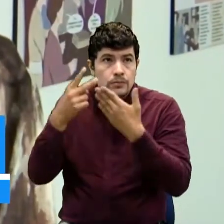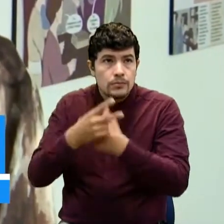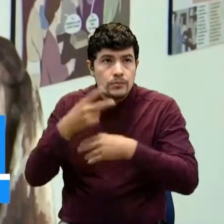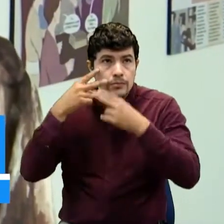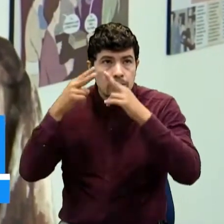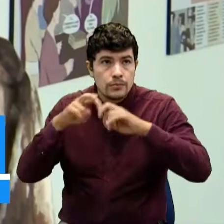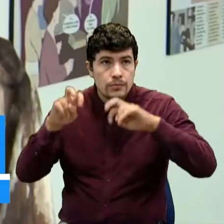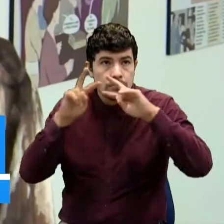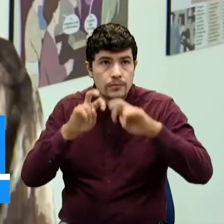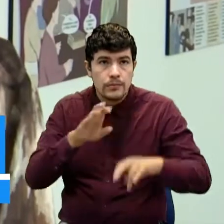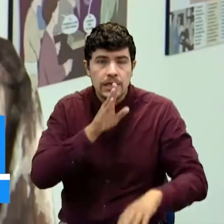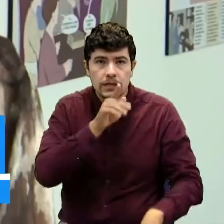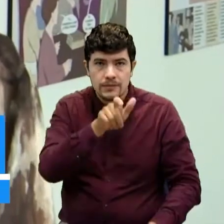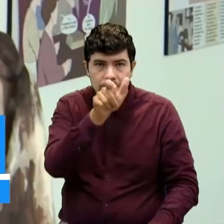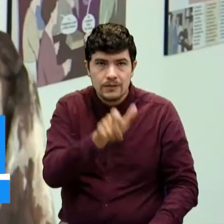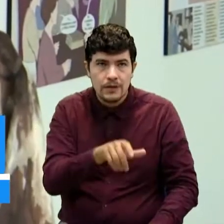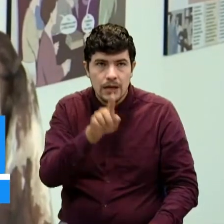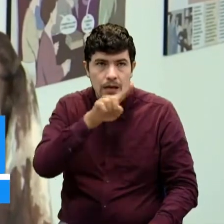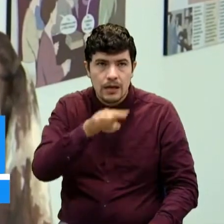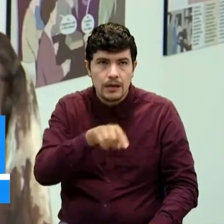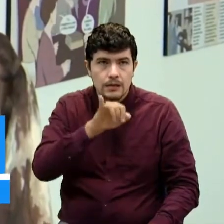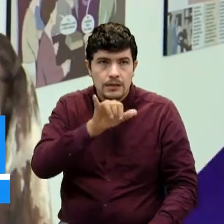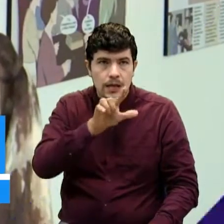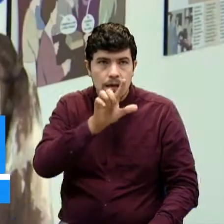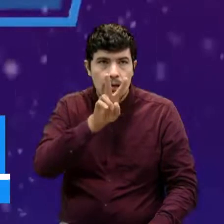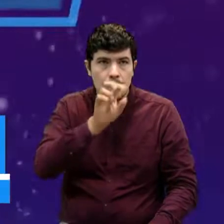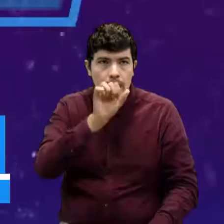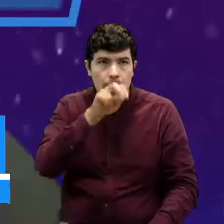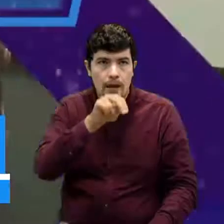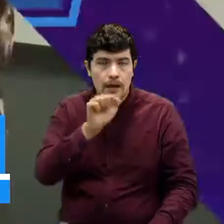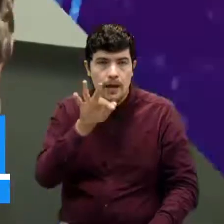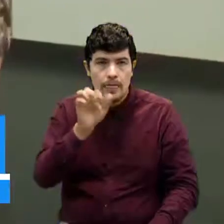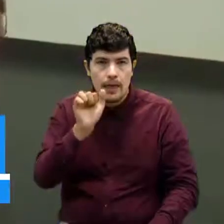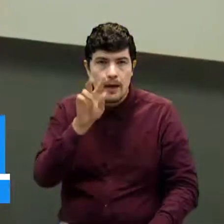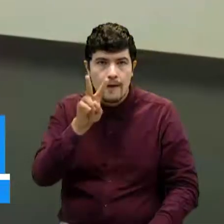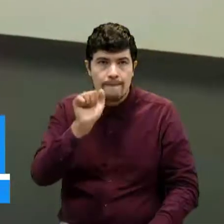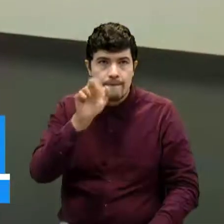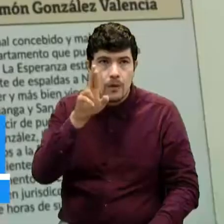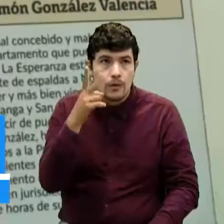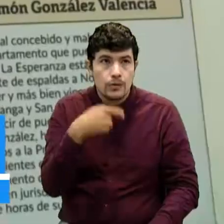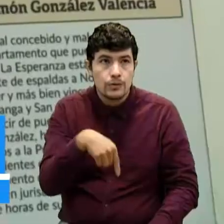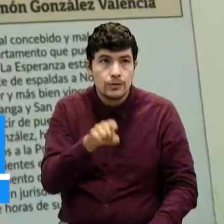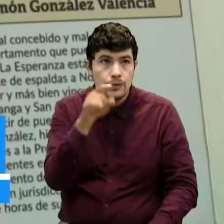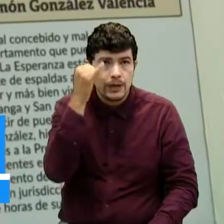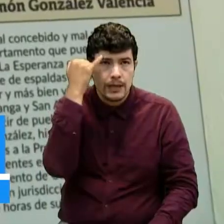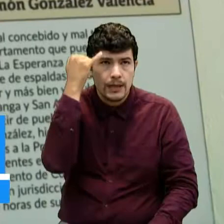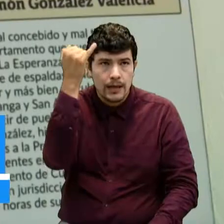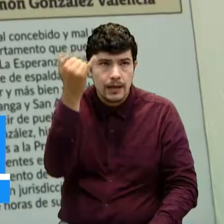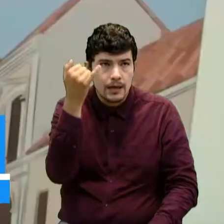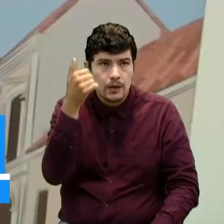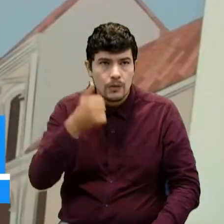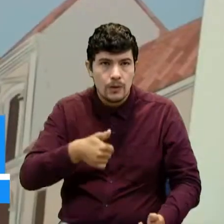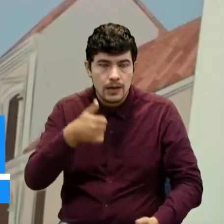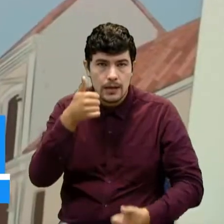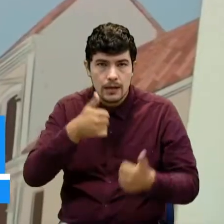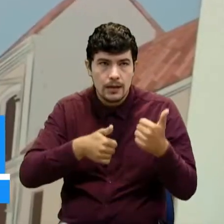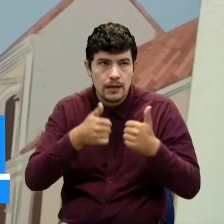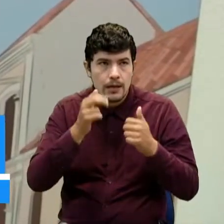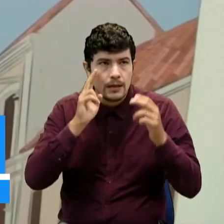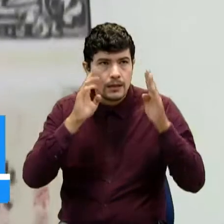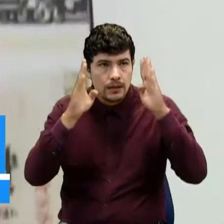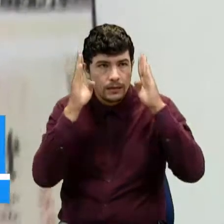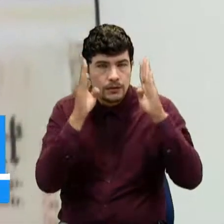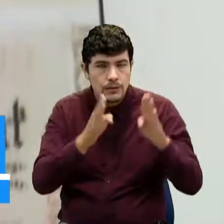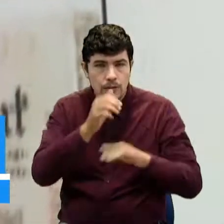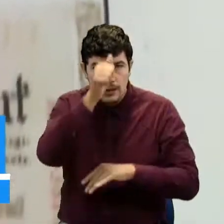Silvano Pabón Villanizar. La idea principal es que atendiendo a la inquietud didáctica